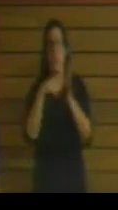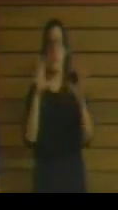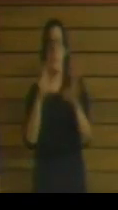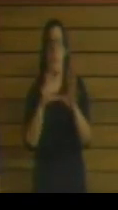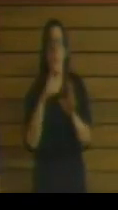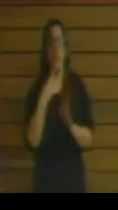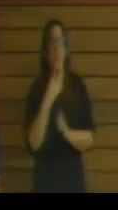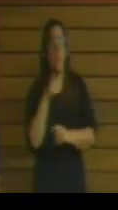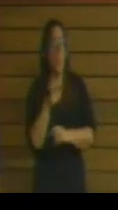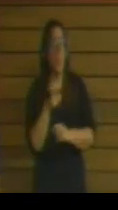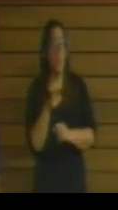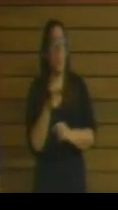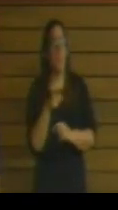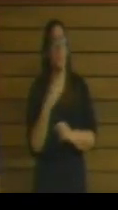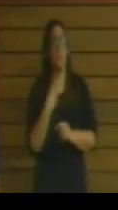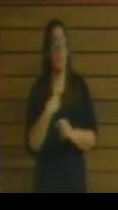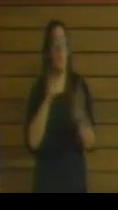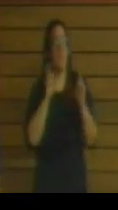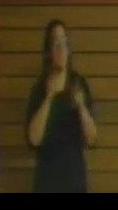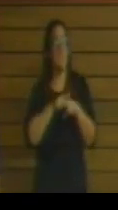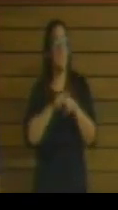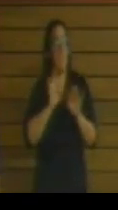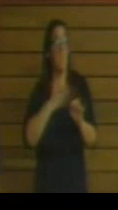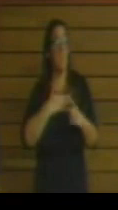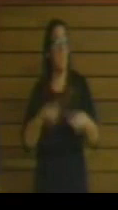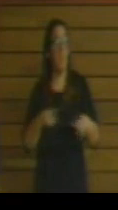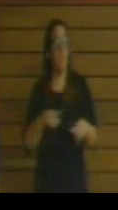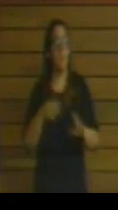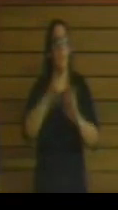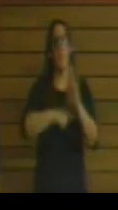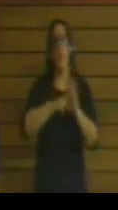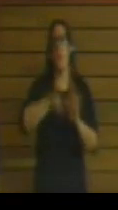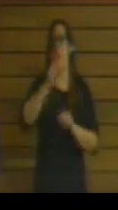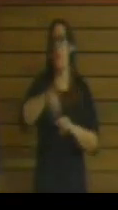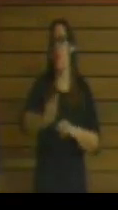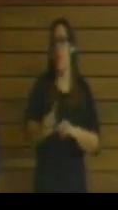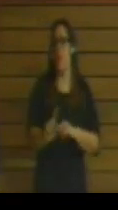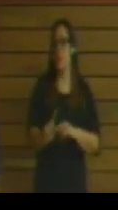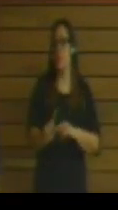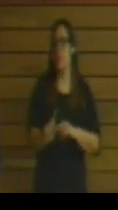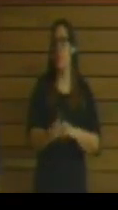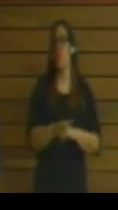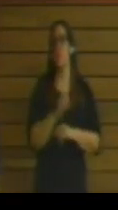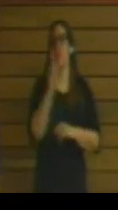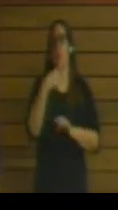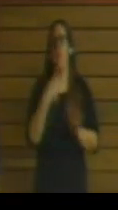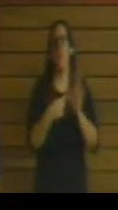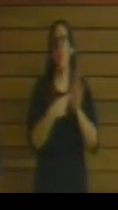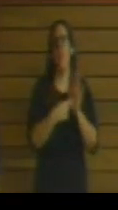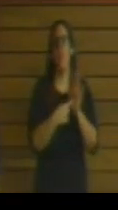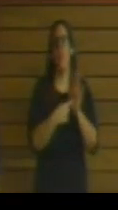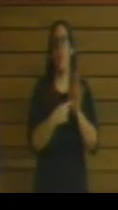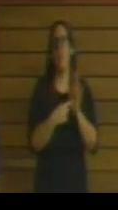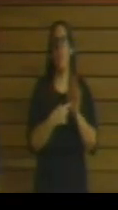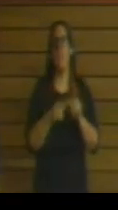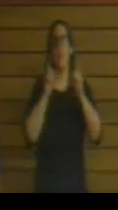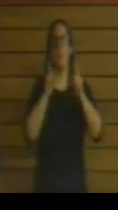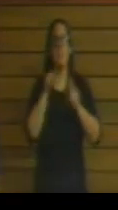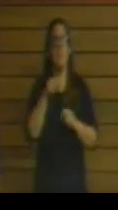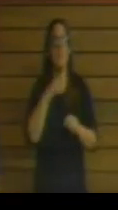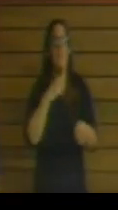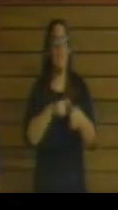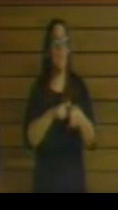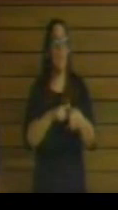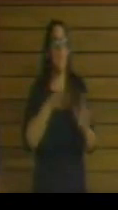establece que estas enseñanzas no son regladas. Y establece también que estas enseñanzas lo que están posibilitando es